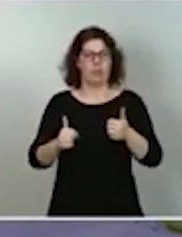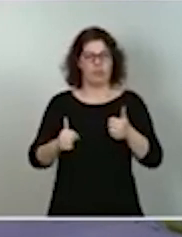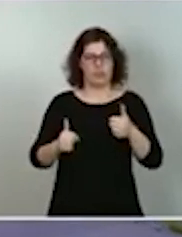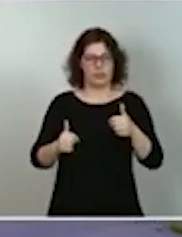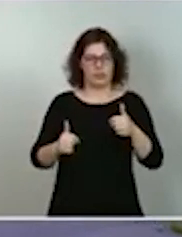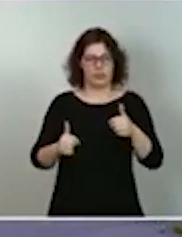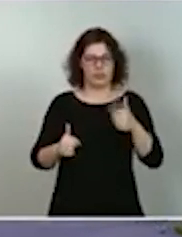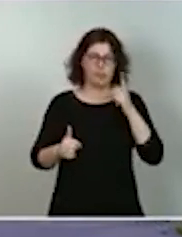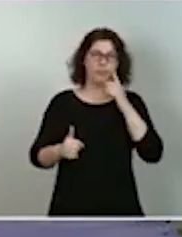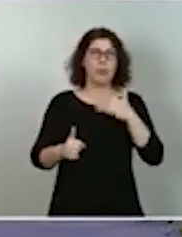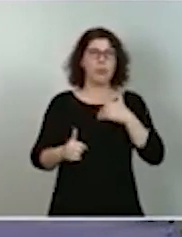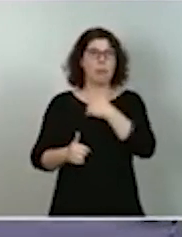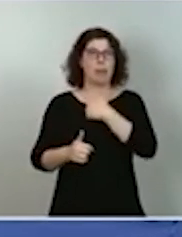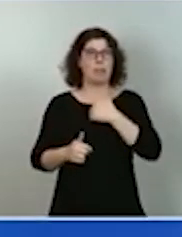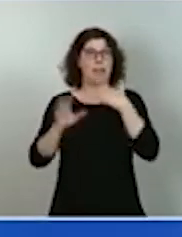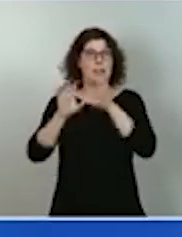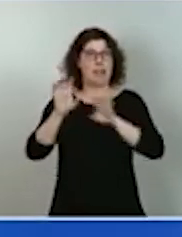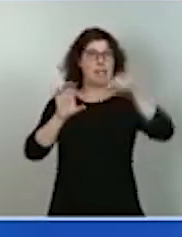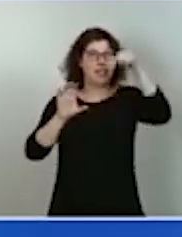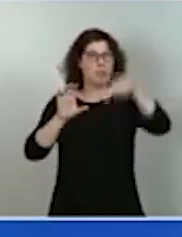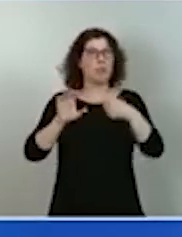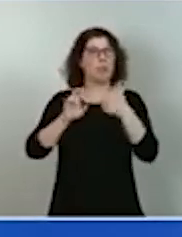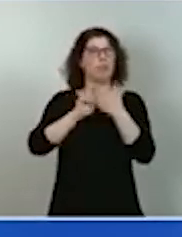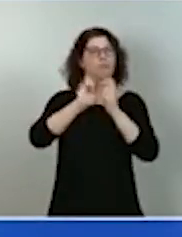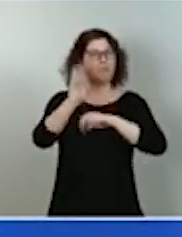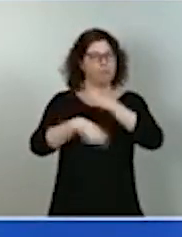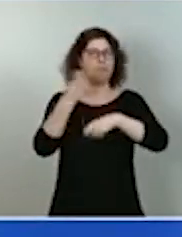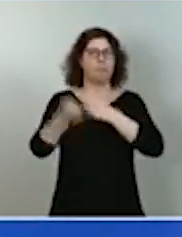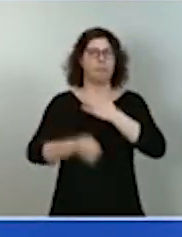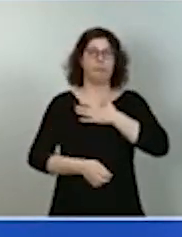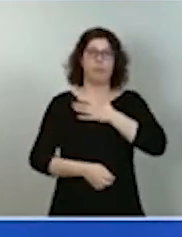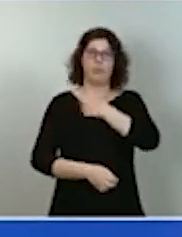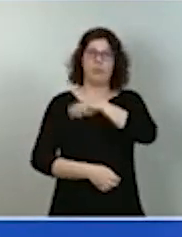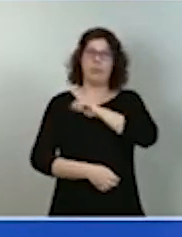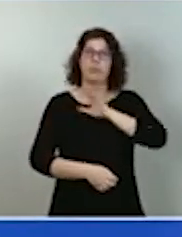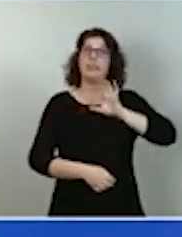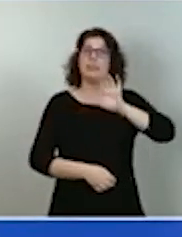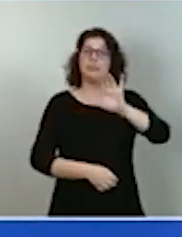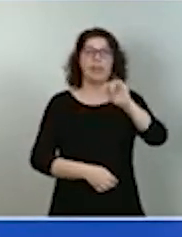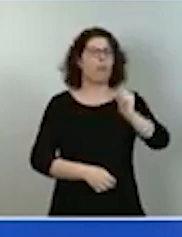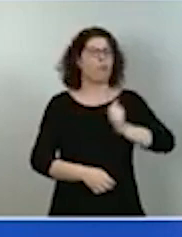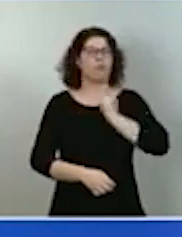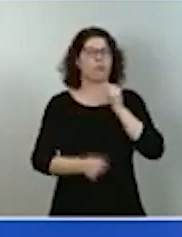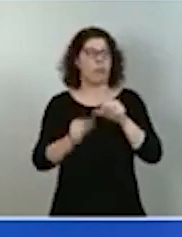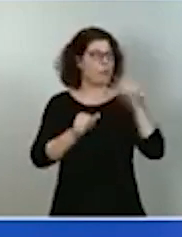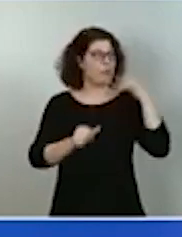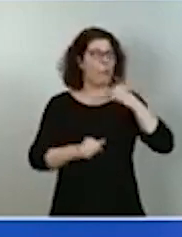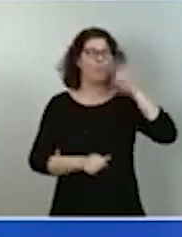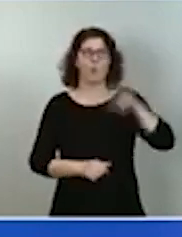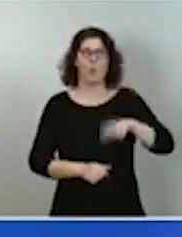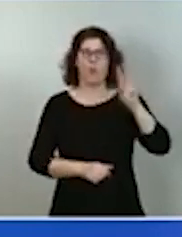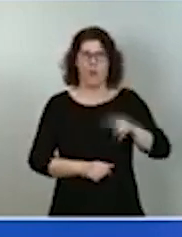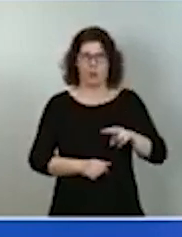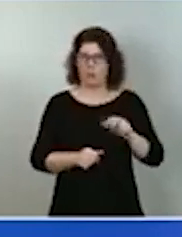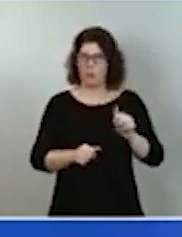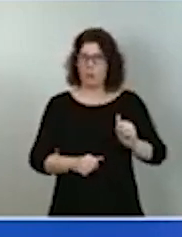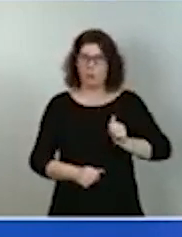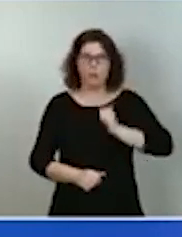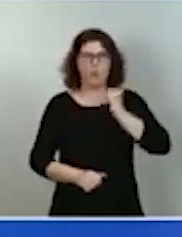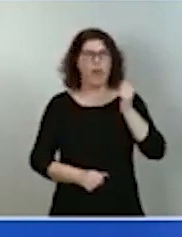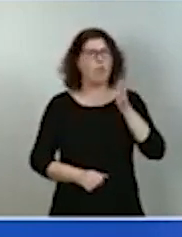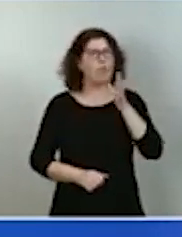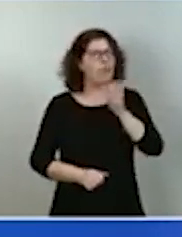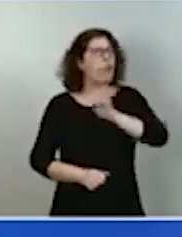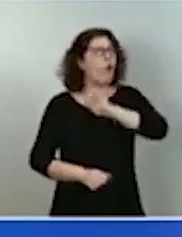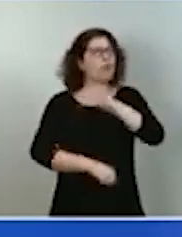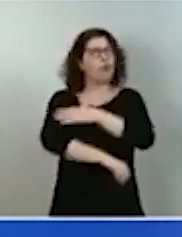fundamentalmente para España representan una oportunidad sin precedentes, una oportunidad que seguramente no ha tenido ningún gobierno español,